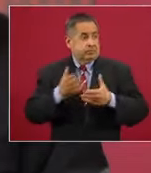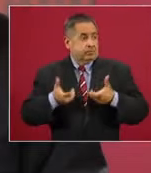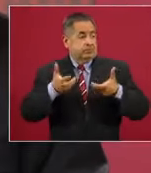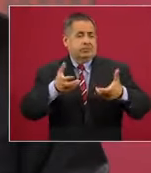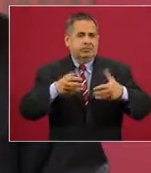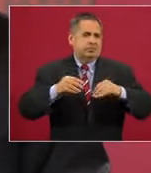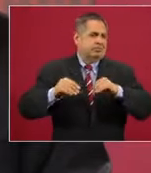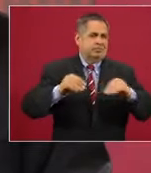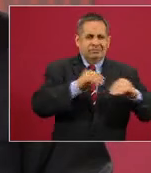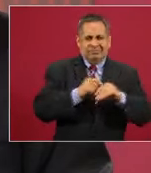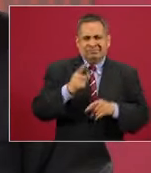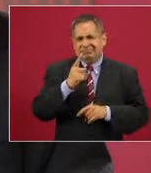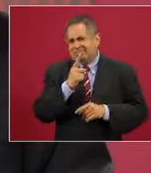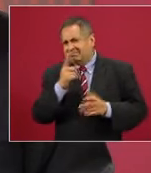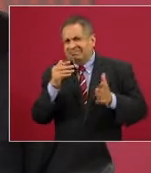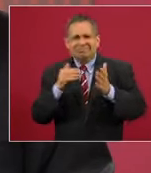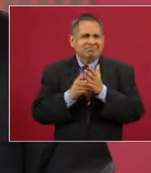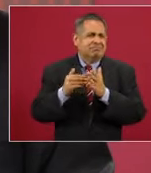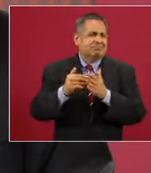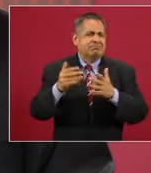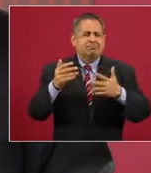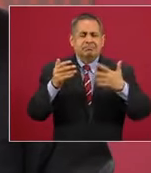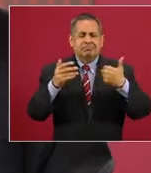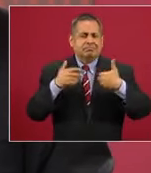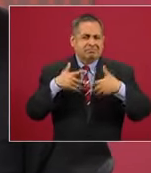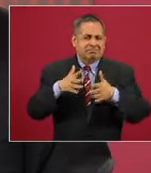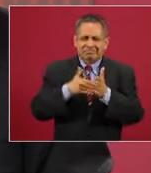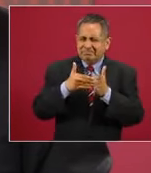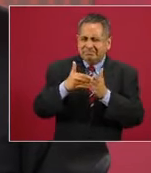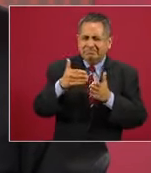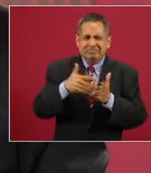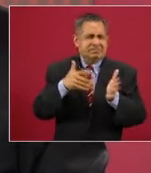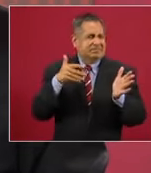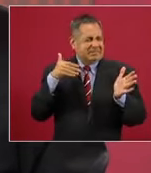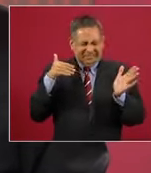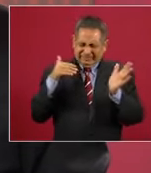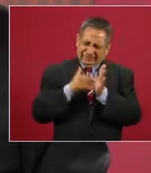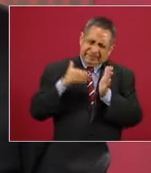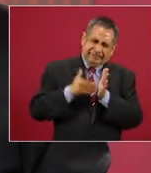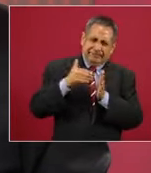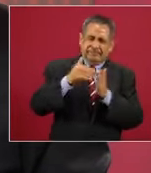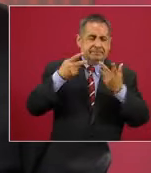cientos, miles, millones.